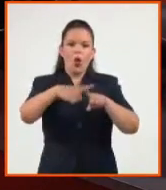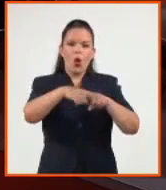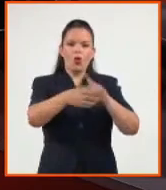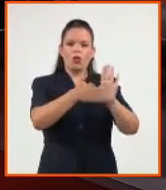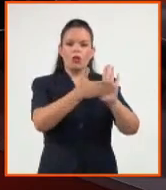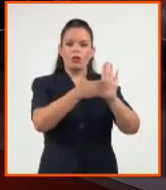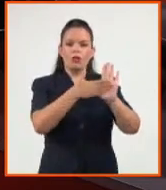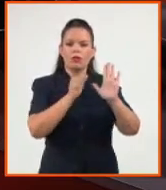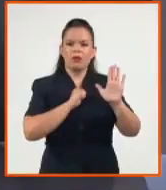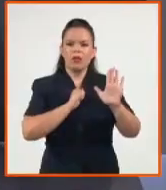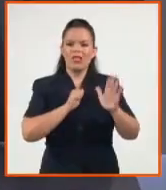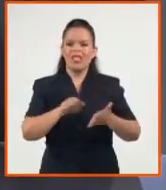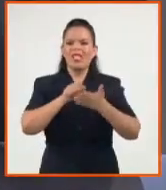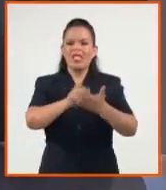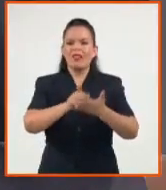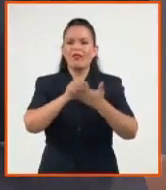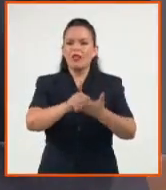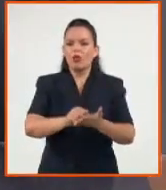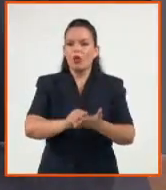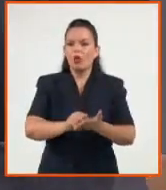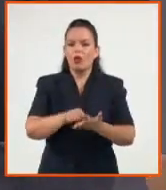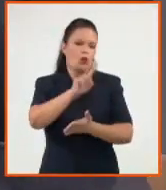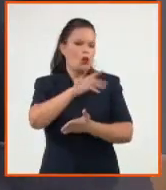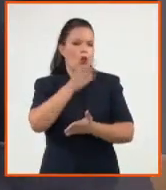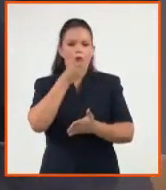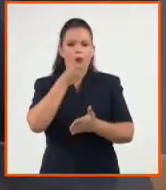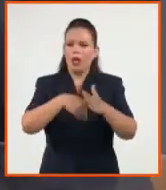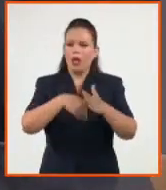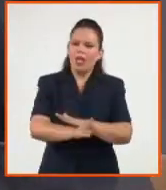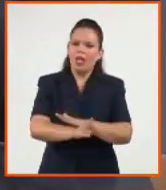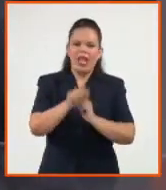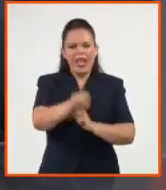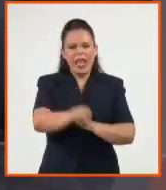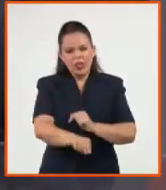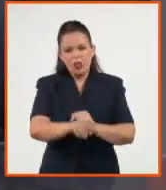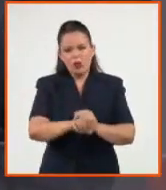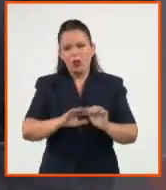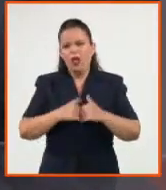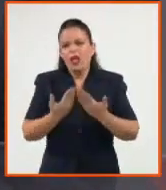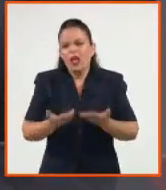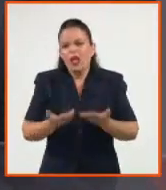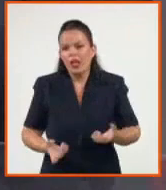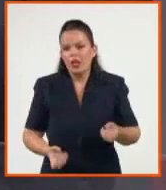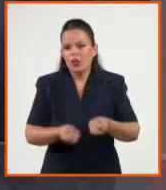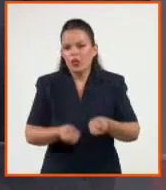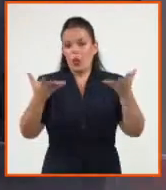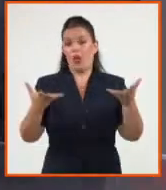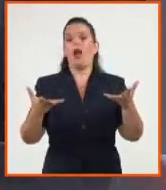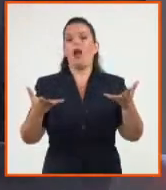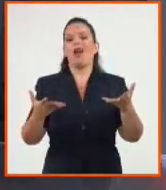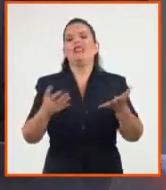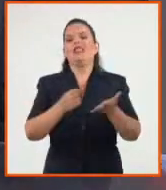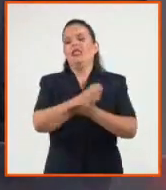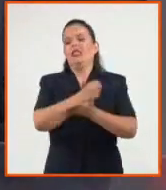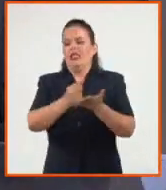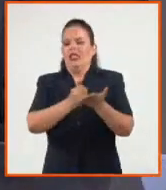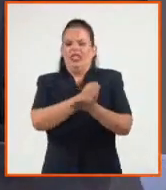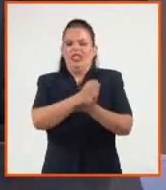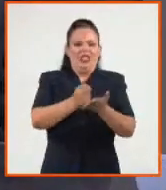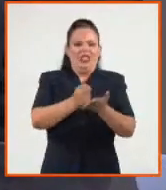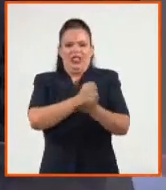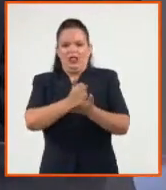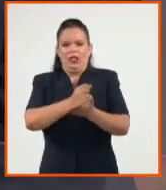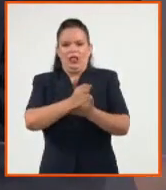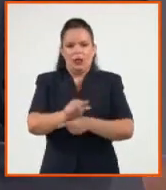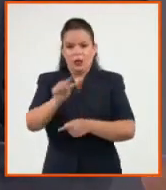dejan de estar disponibles. ¿Qué ocasiona? Molestia para los usuarios. ¿Cómo se logra combatir y enfrentar eso? Bueno,